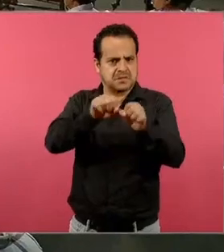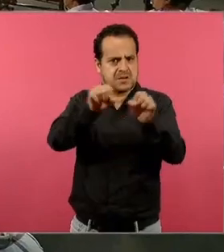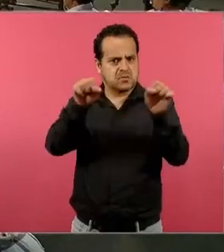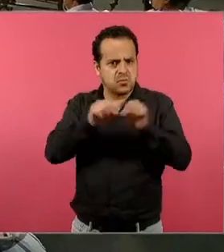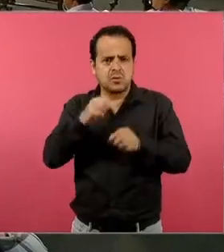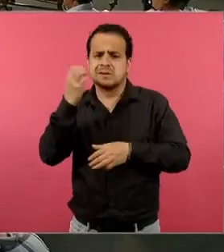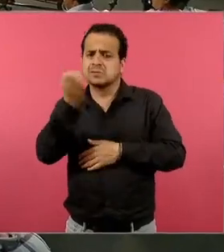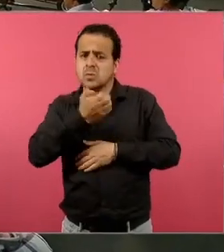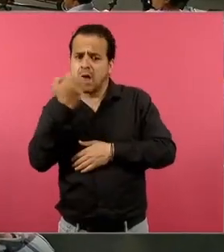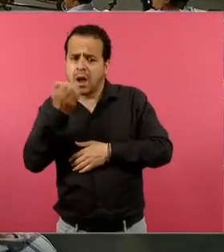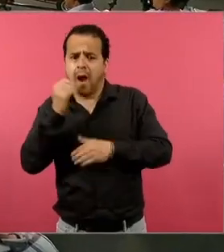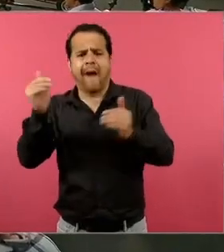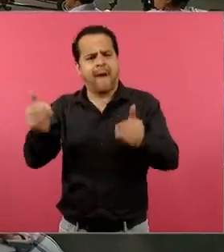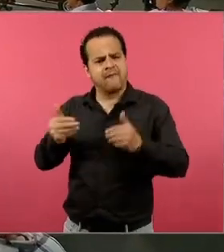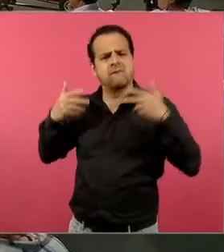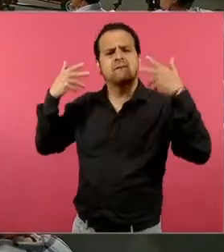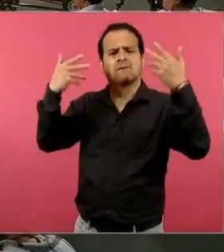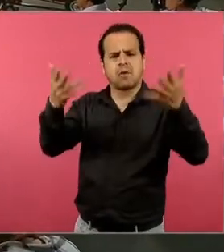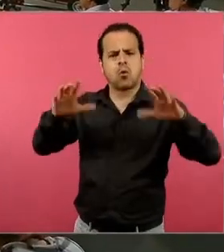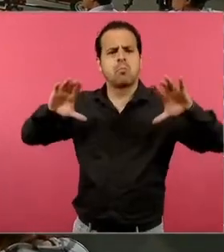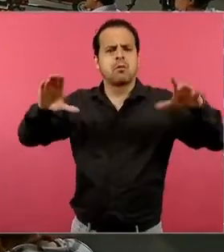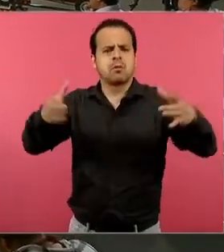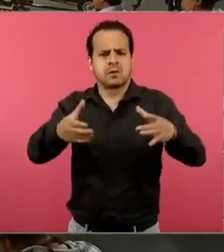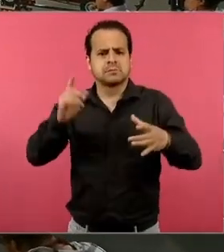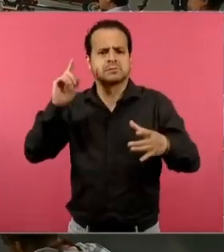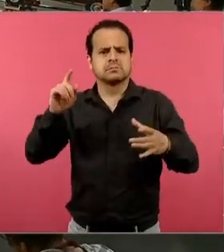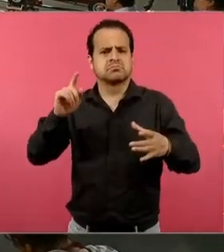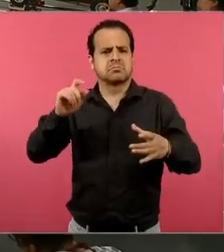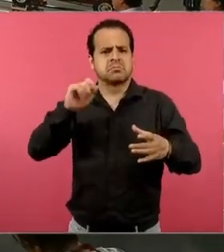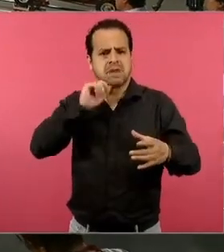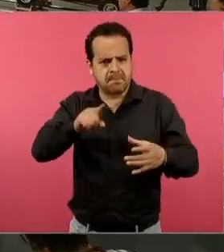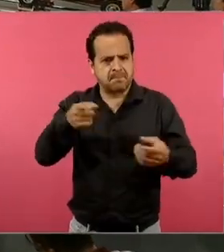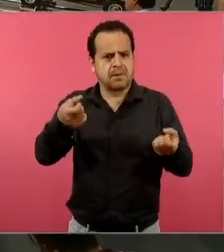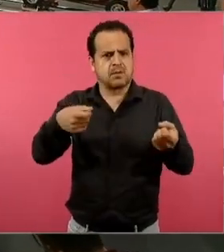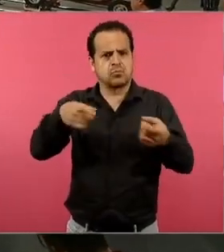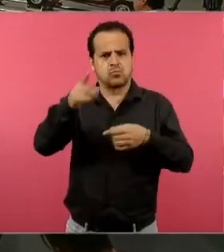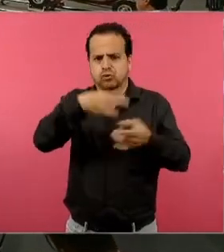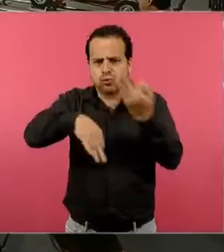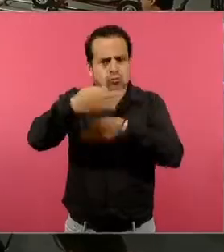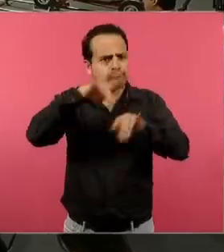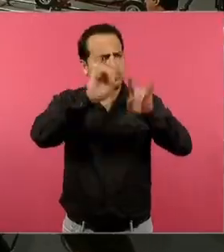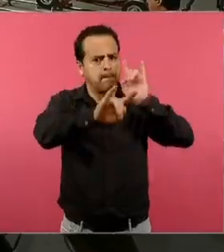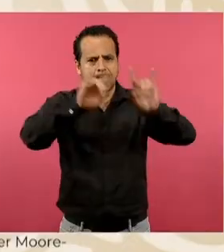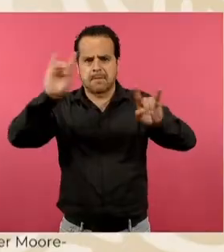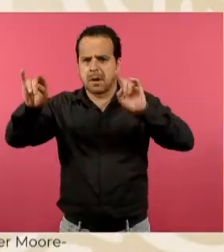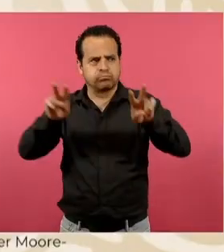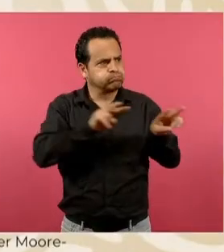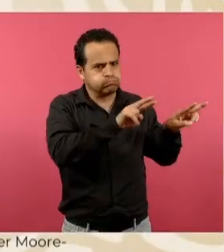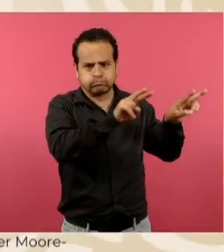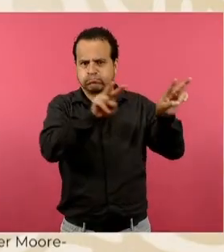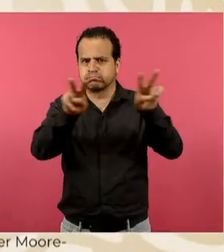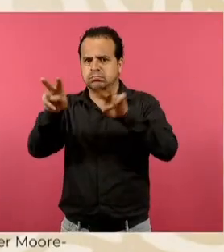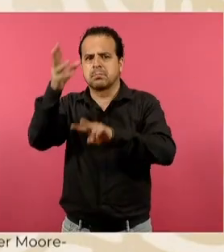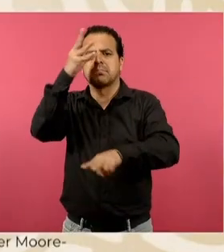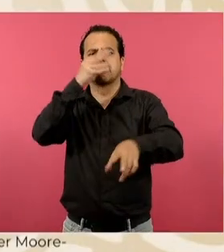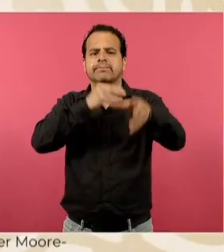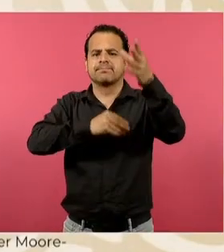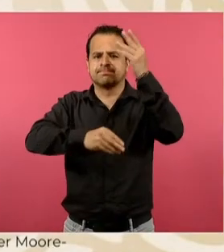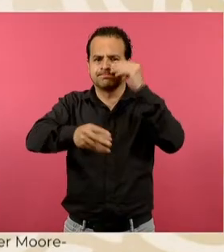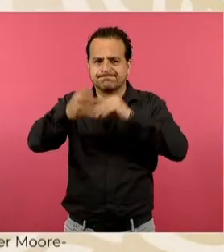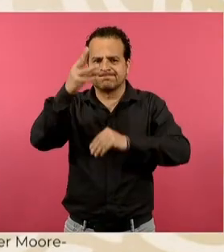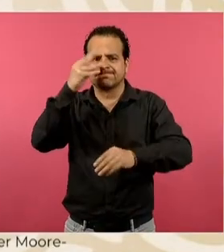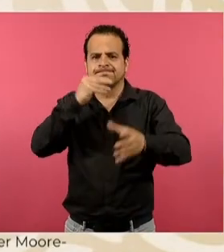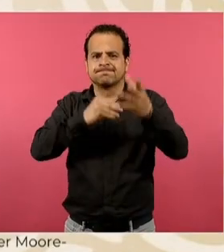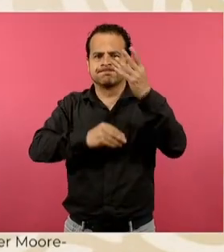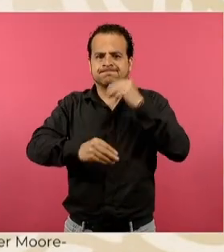para la comunidad. En el cuarto momento, lo que necesitamos saber, se proponen algunas fuentes de información, es